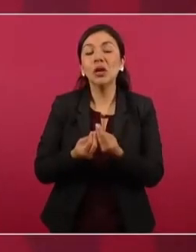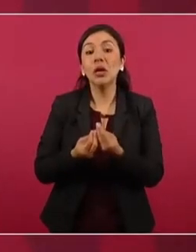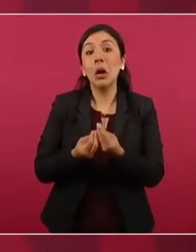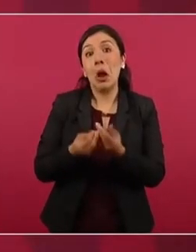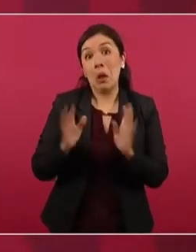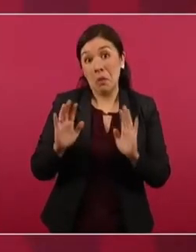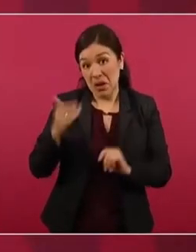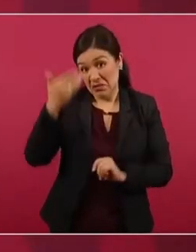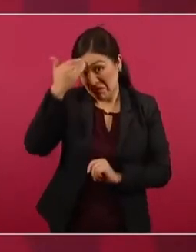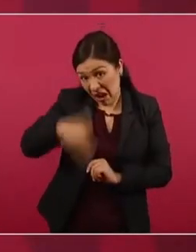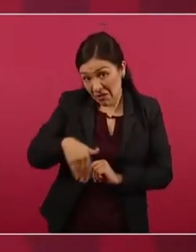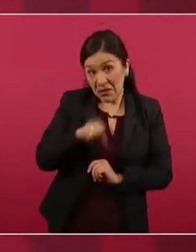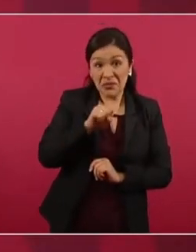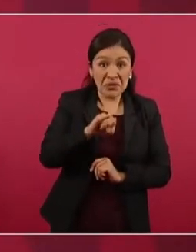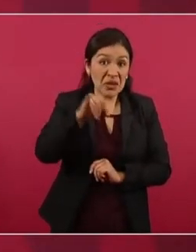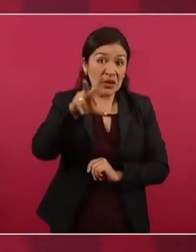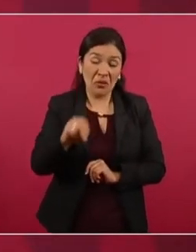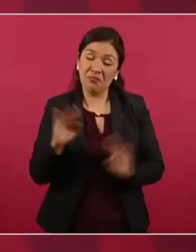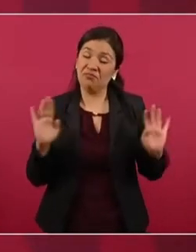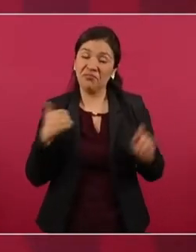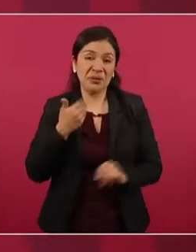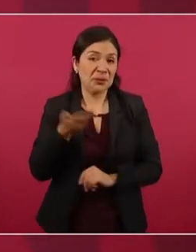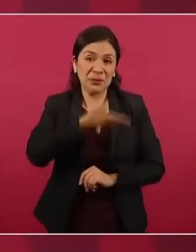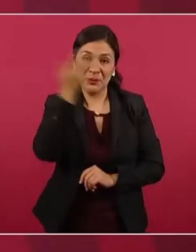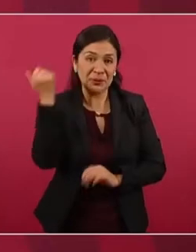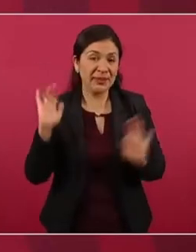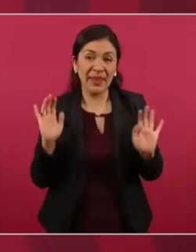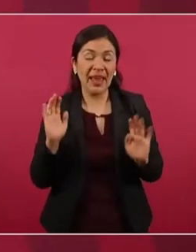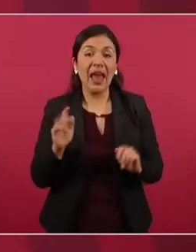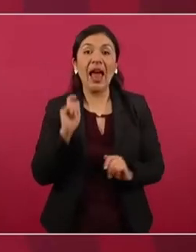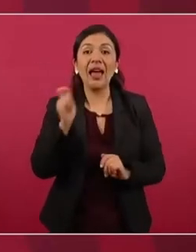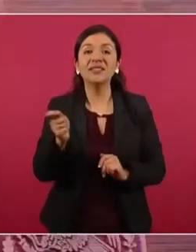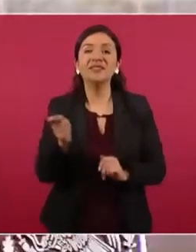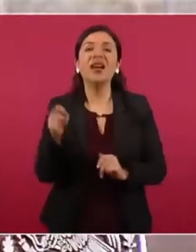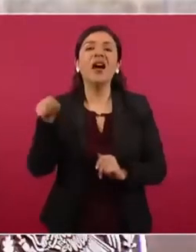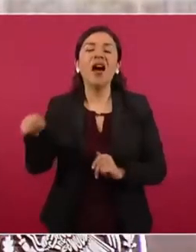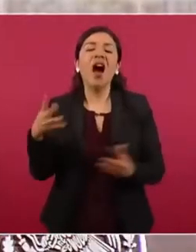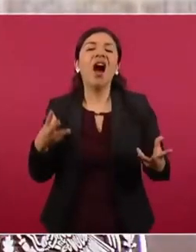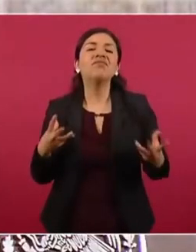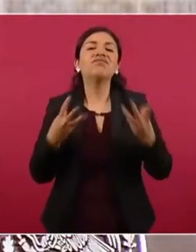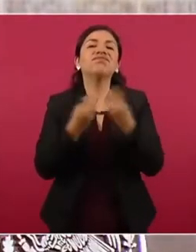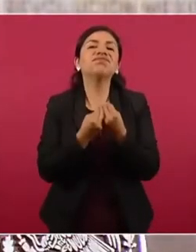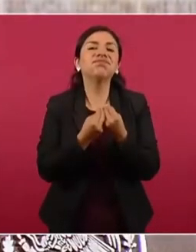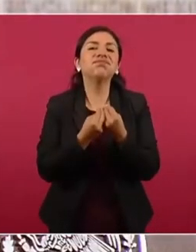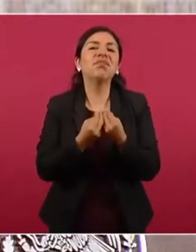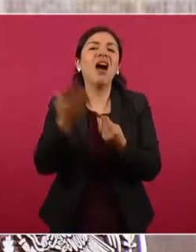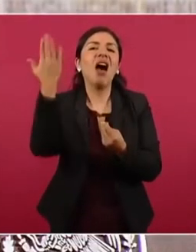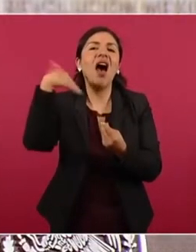consciente o inconscientemente del aparato de poder